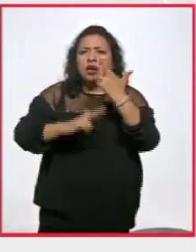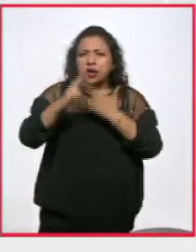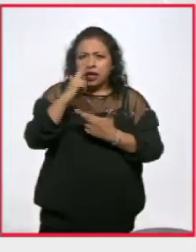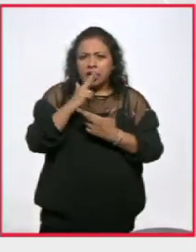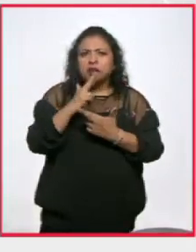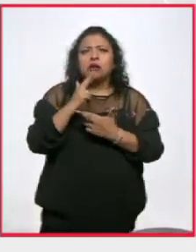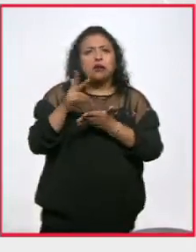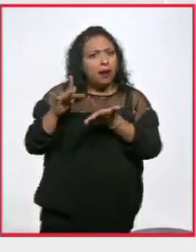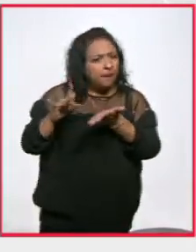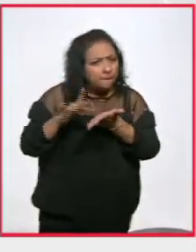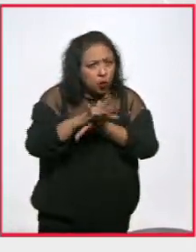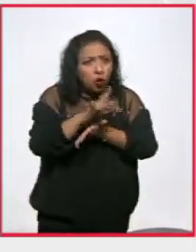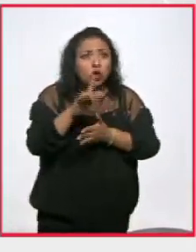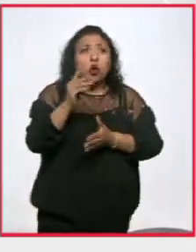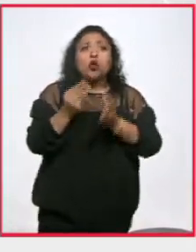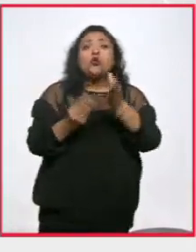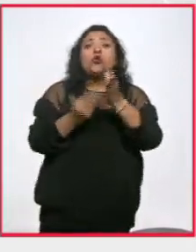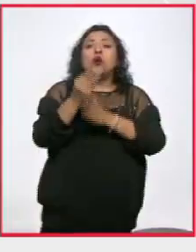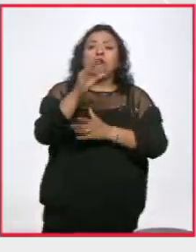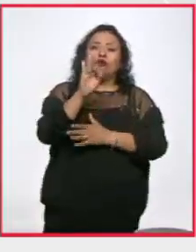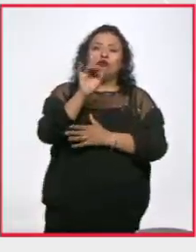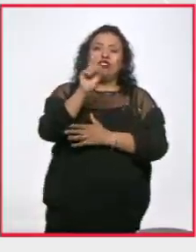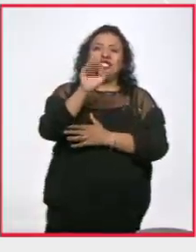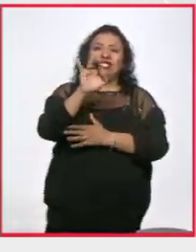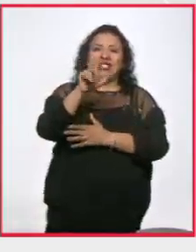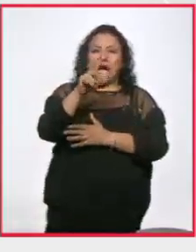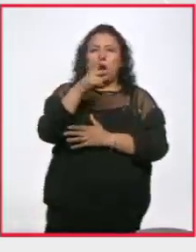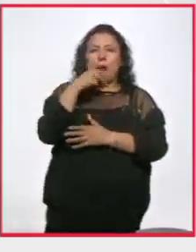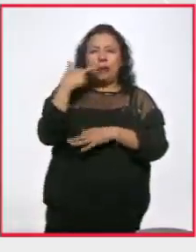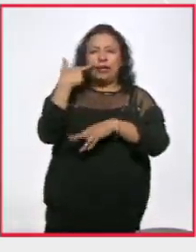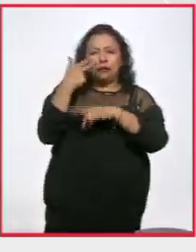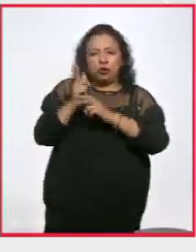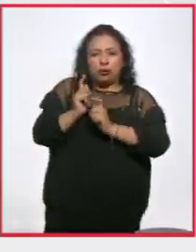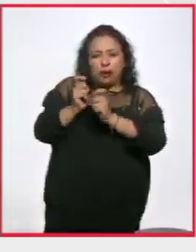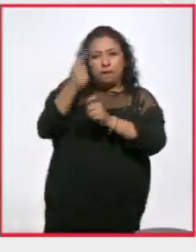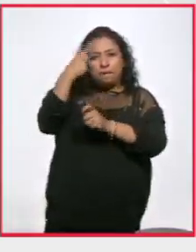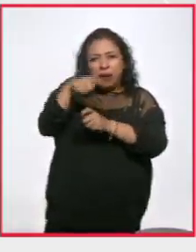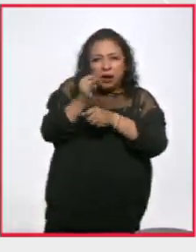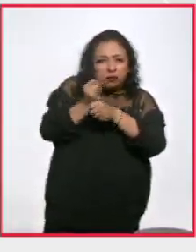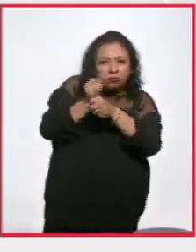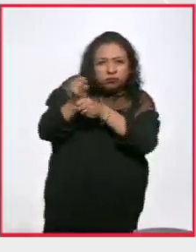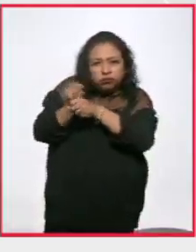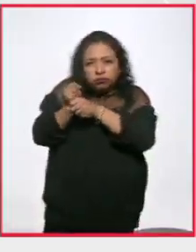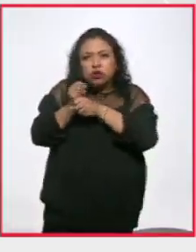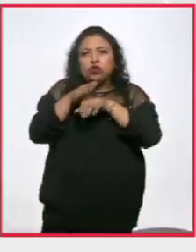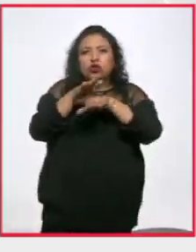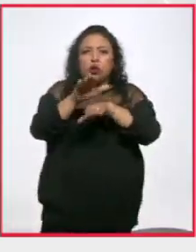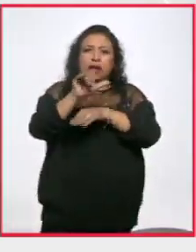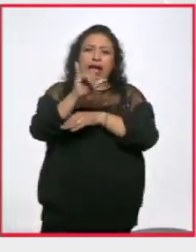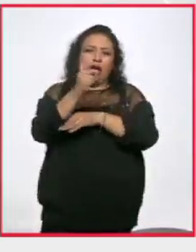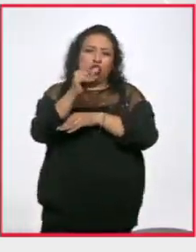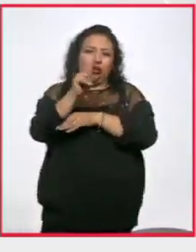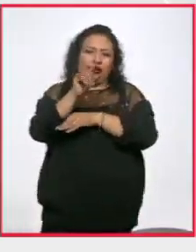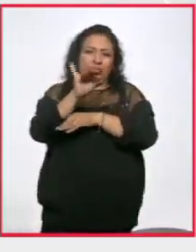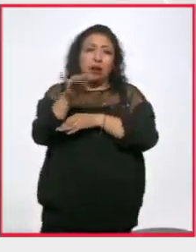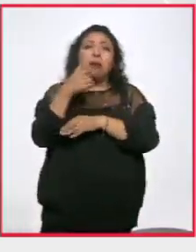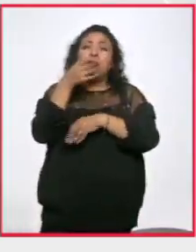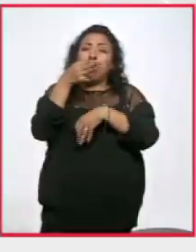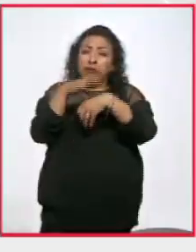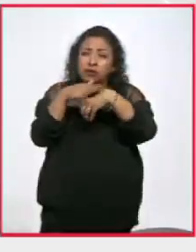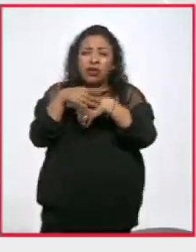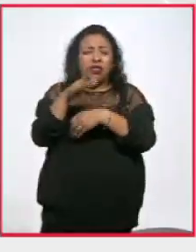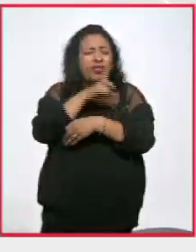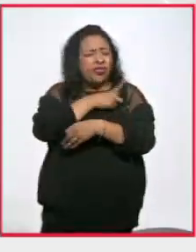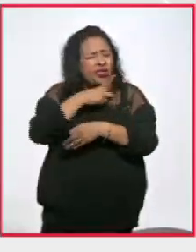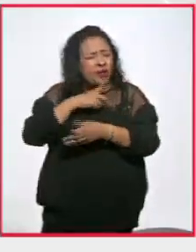al nuevo fiscal para la investigación del caso Ayotzinapa. Queremos decirle que tiene que darle